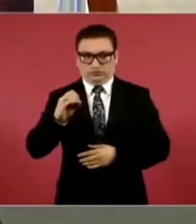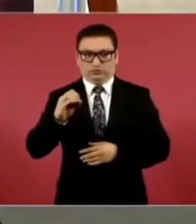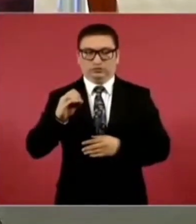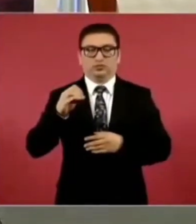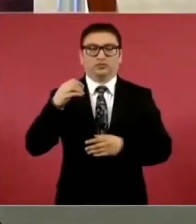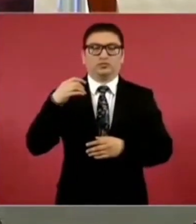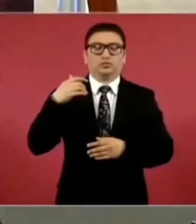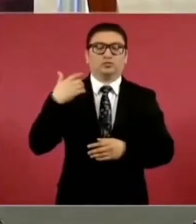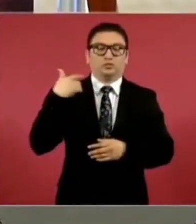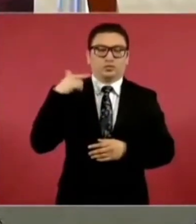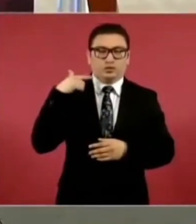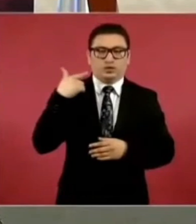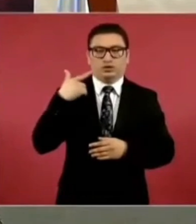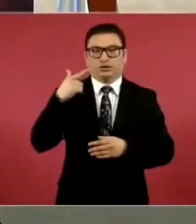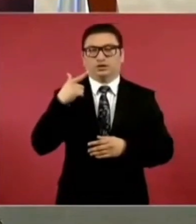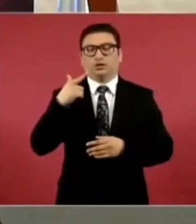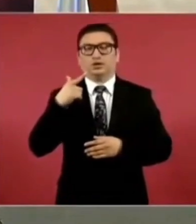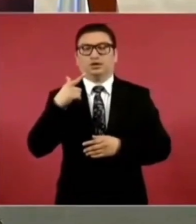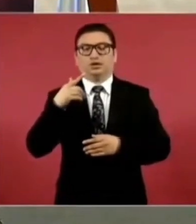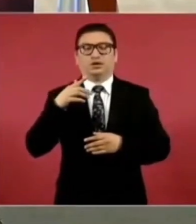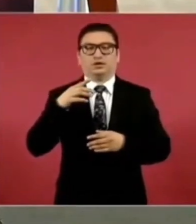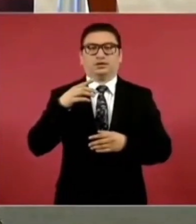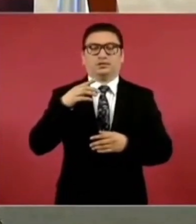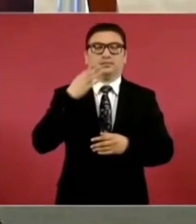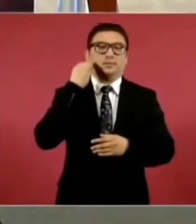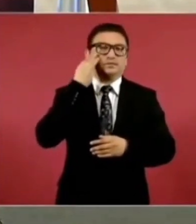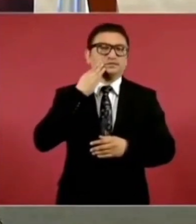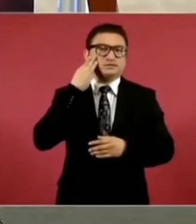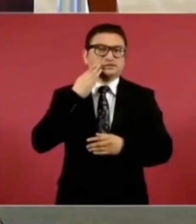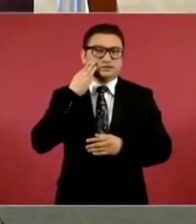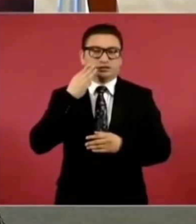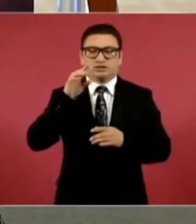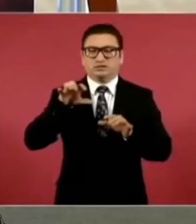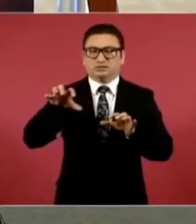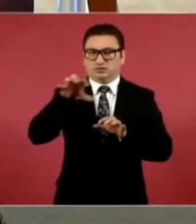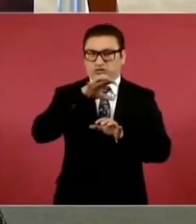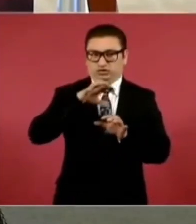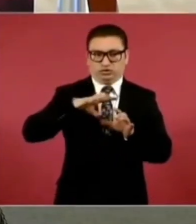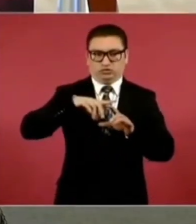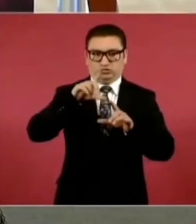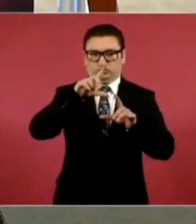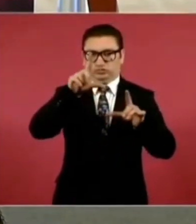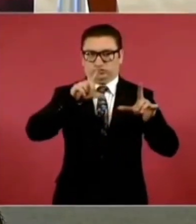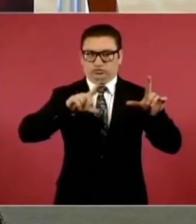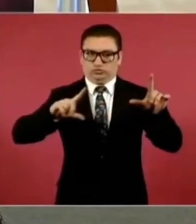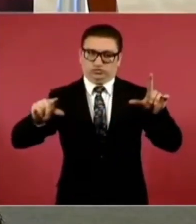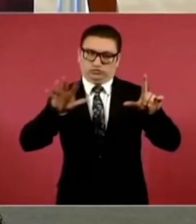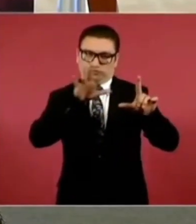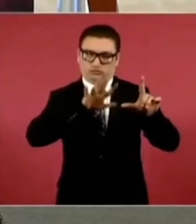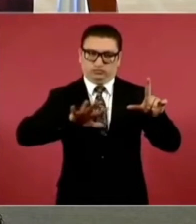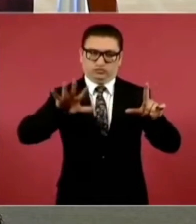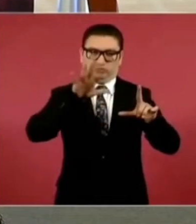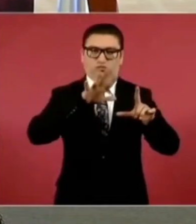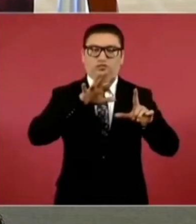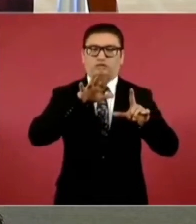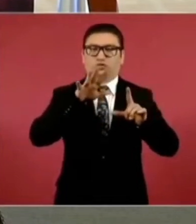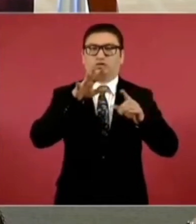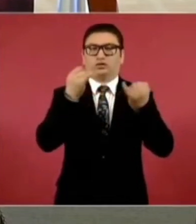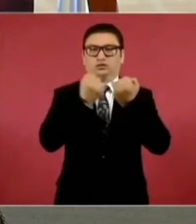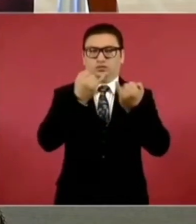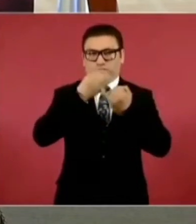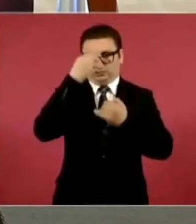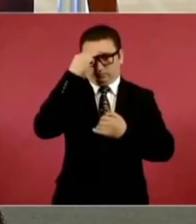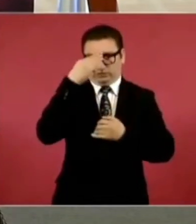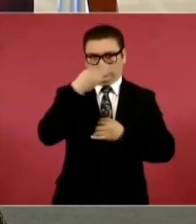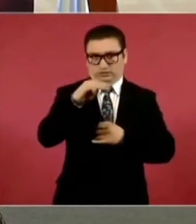Guadalajara, Manzanillo, toda la, el Pacífico, hasta Mexicali,